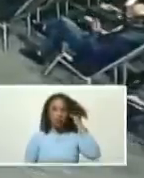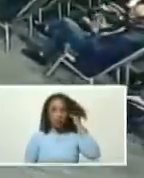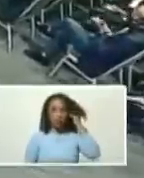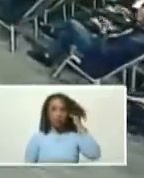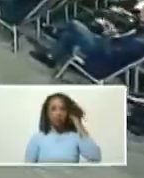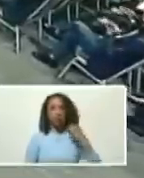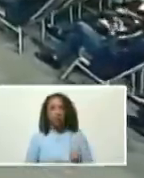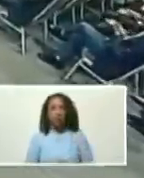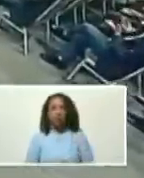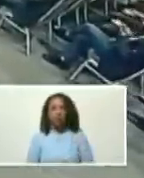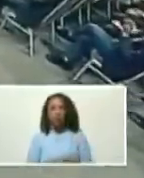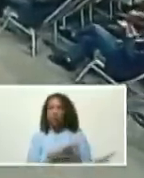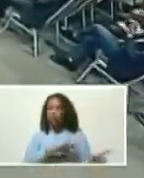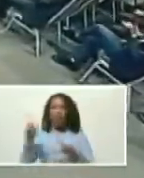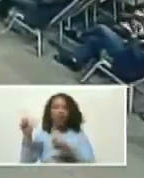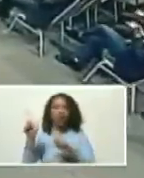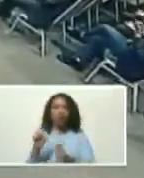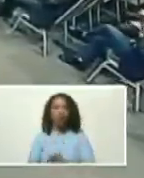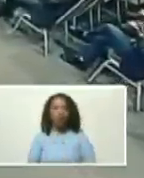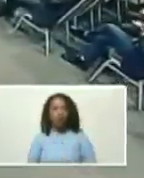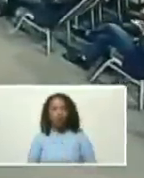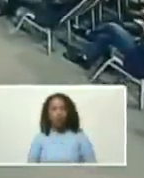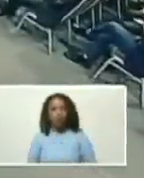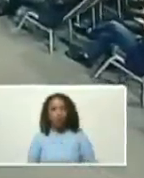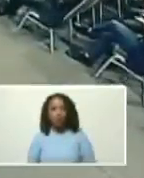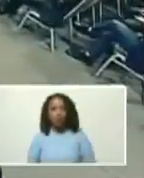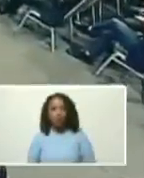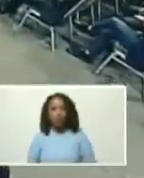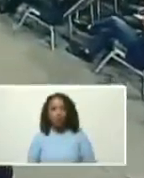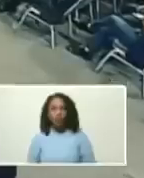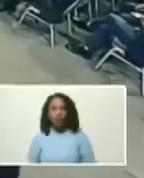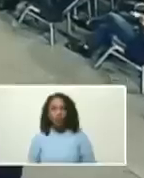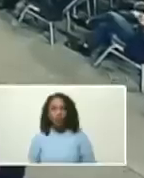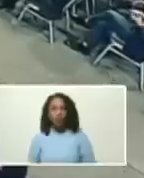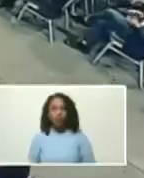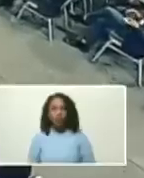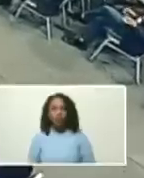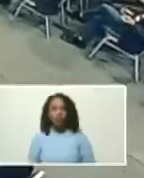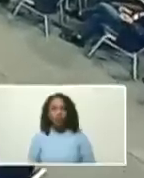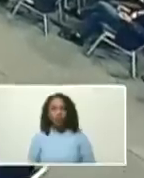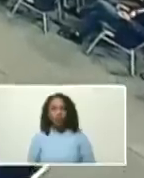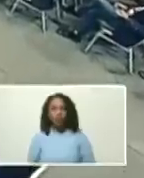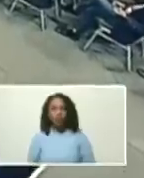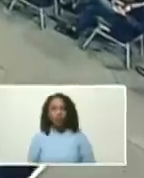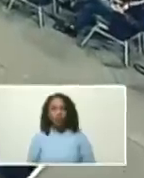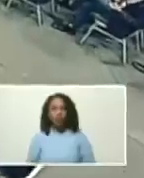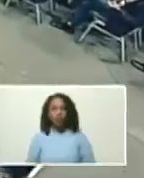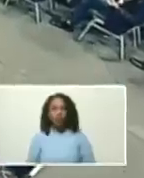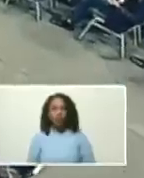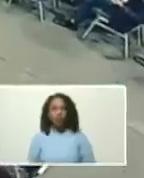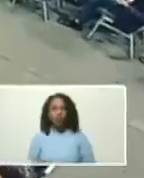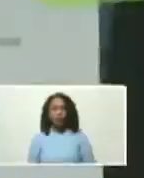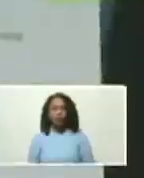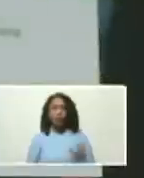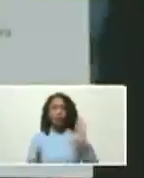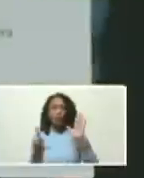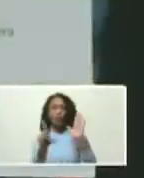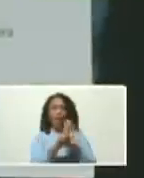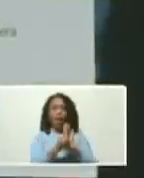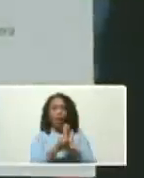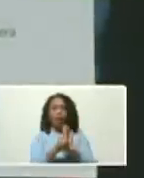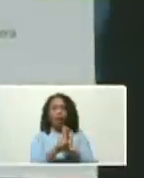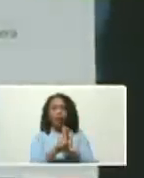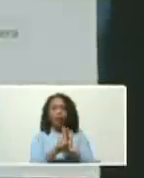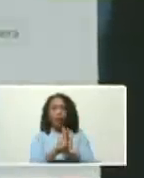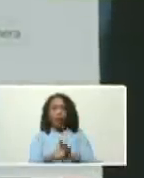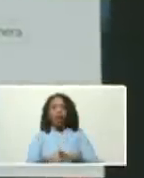listo ley orgánica